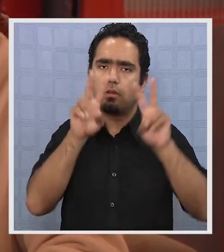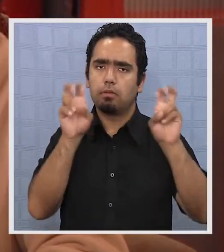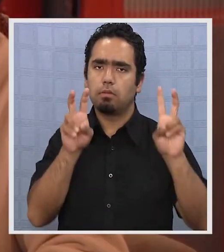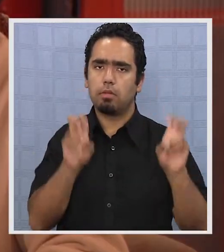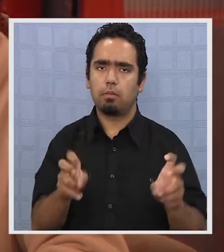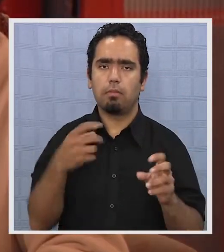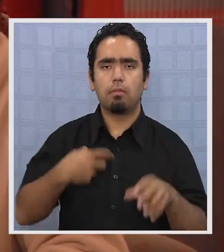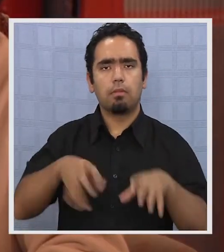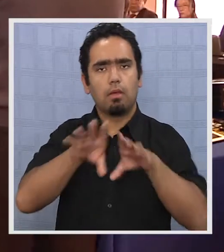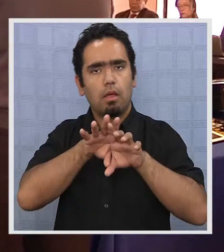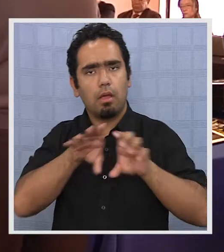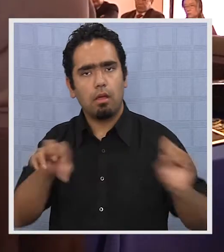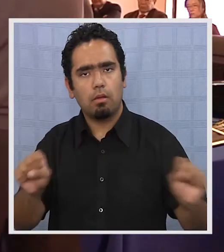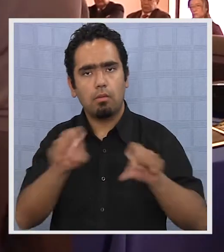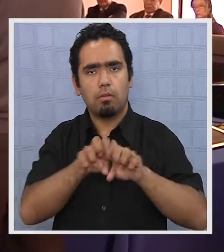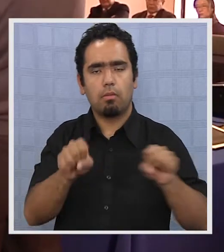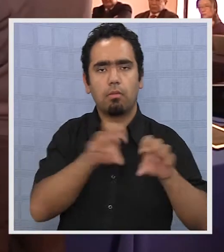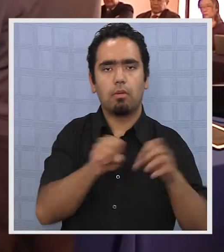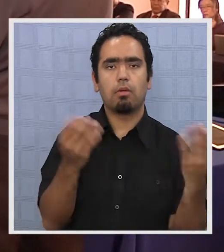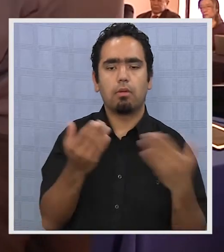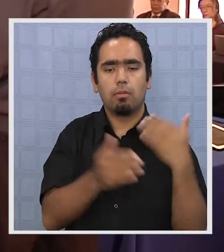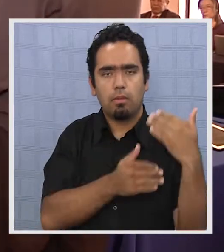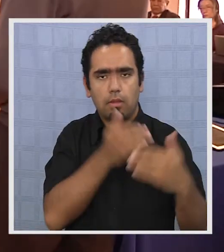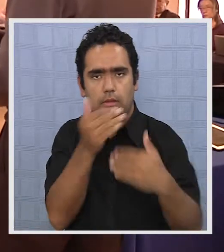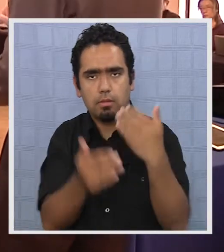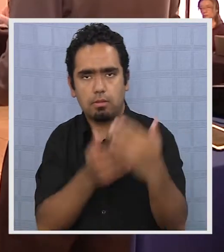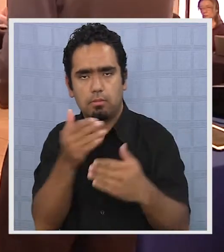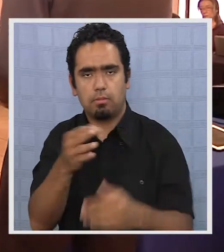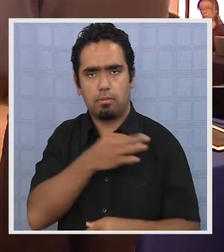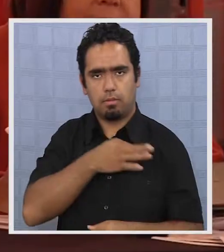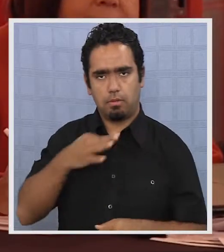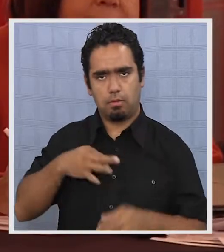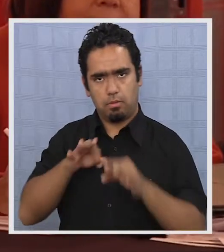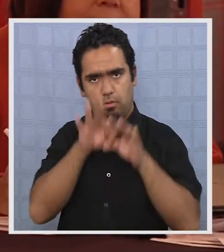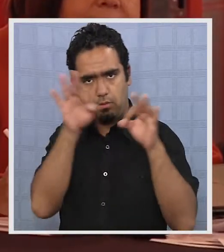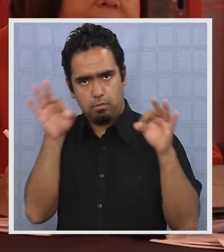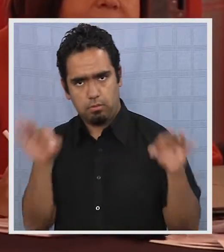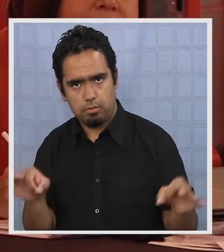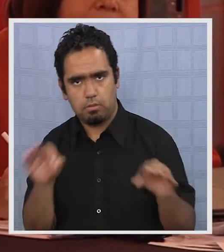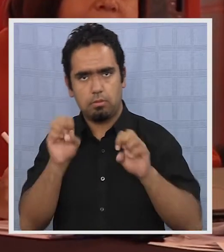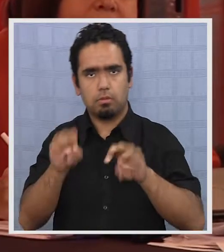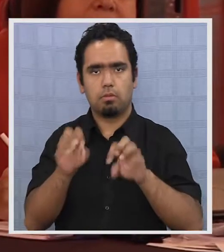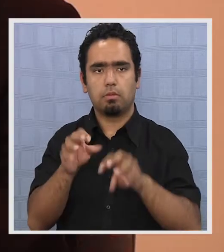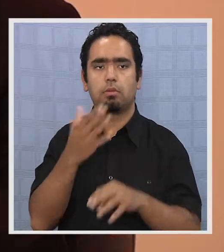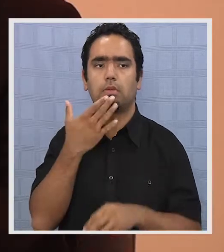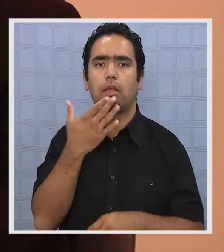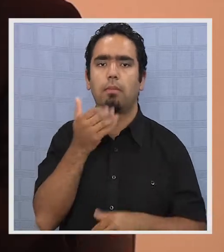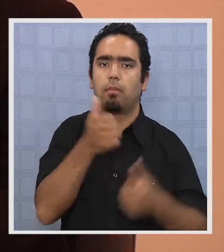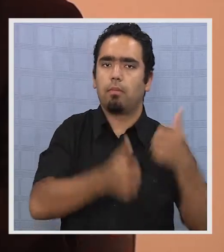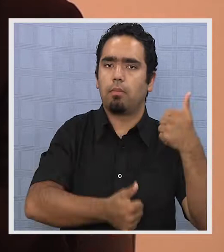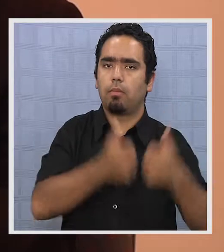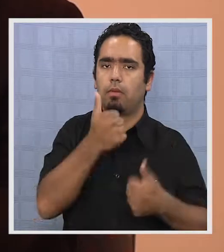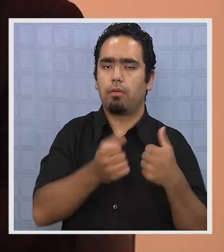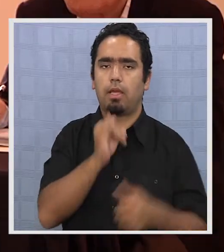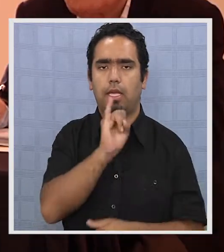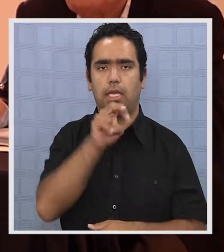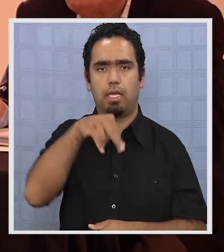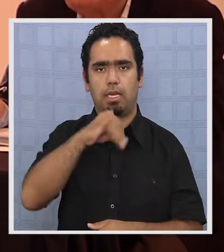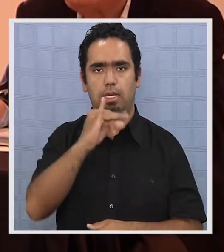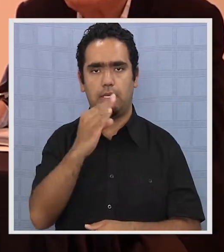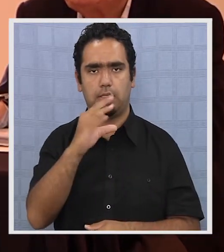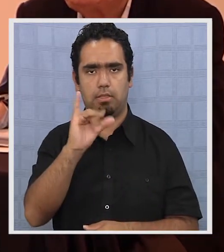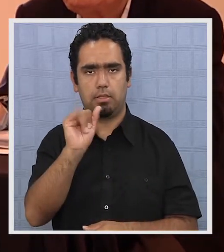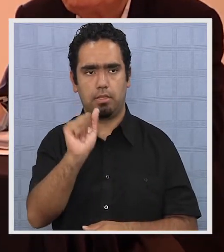Consejo de Decanos fue el de los convenios de desempeño entre las universidades tradicionales y el Ministerio de Educación, sin dejar de considerar